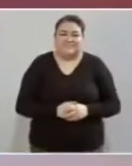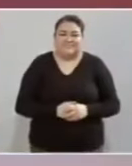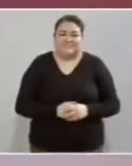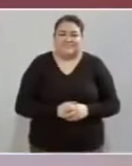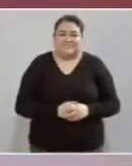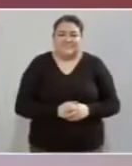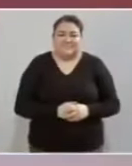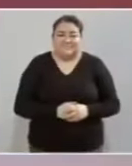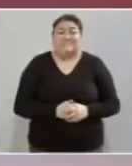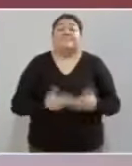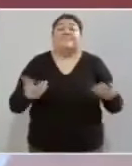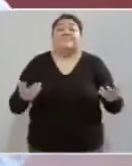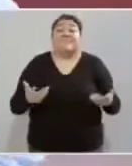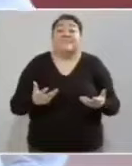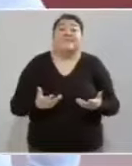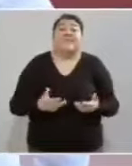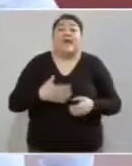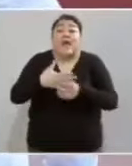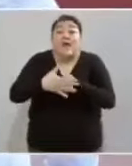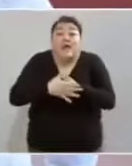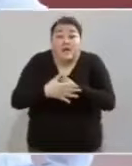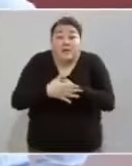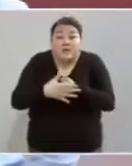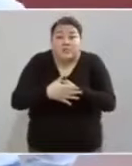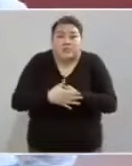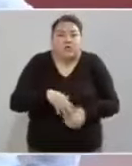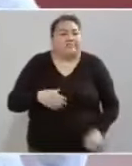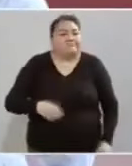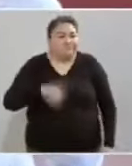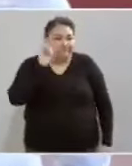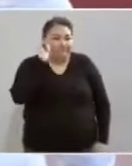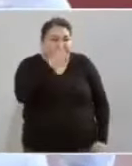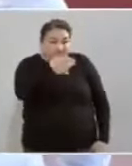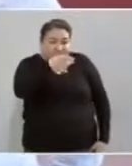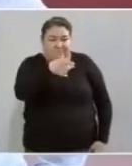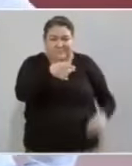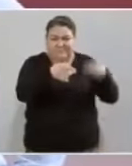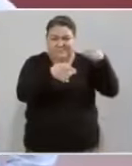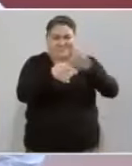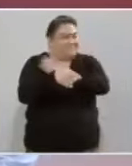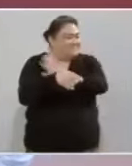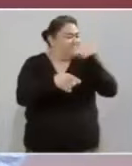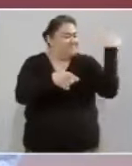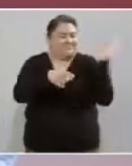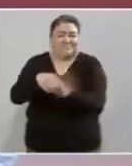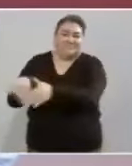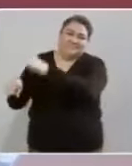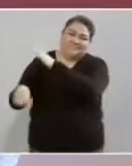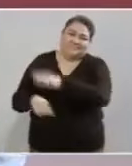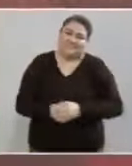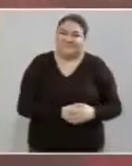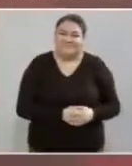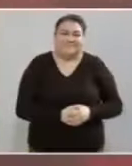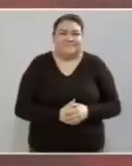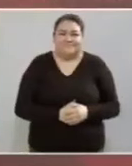Que va a haber dedazo al carajo con eso.